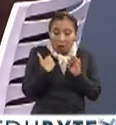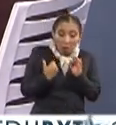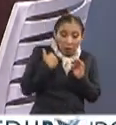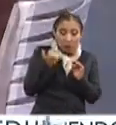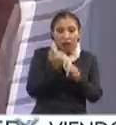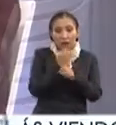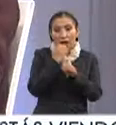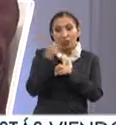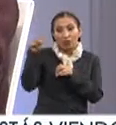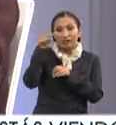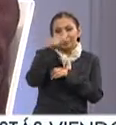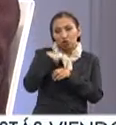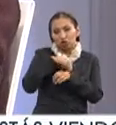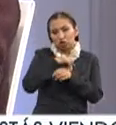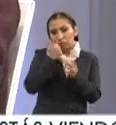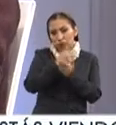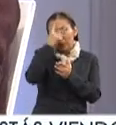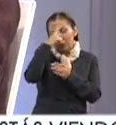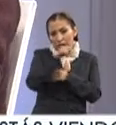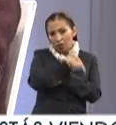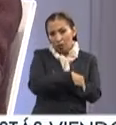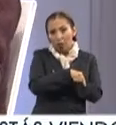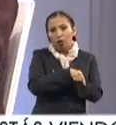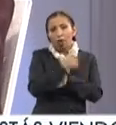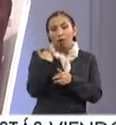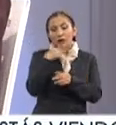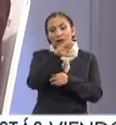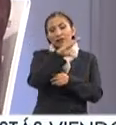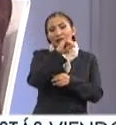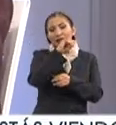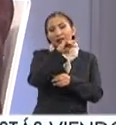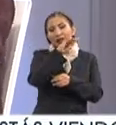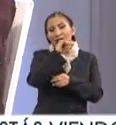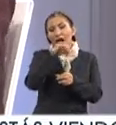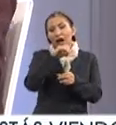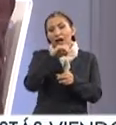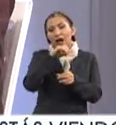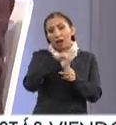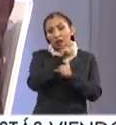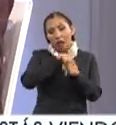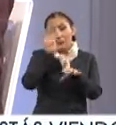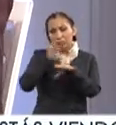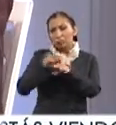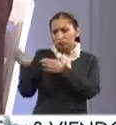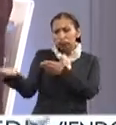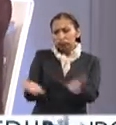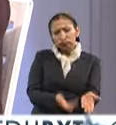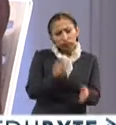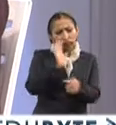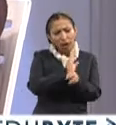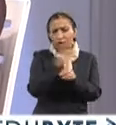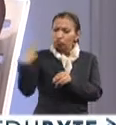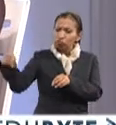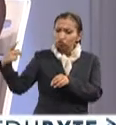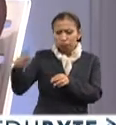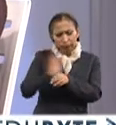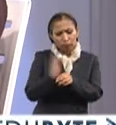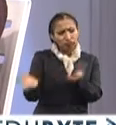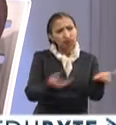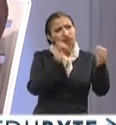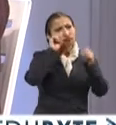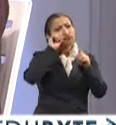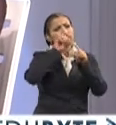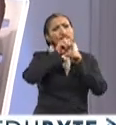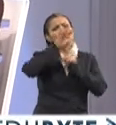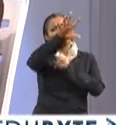estados, en nuestro caso en la Ciudad de México, con la Cineteca Nacional, nos permite, abre una ventana para que puedan ver